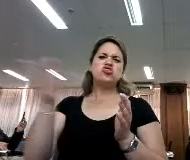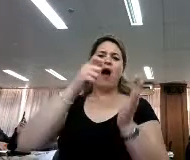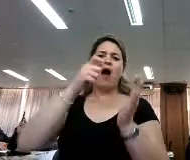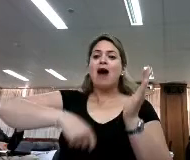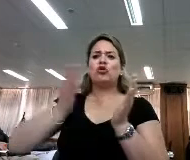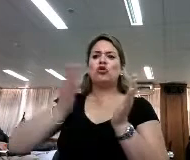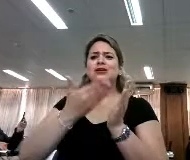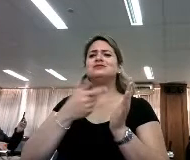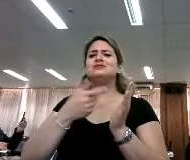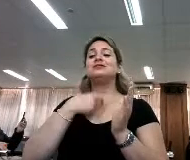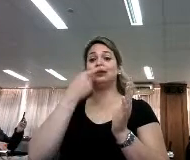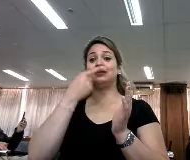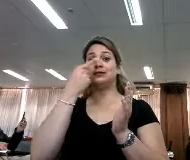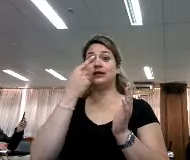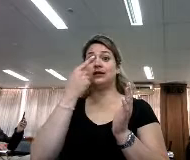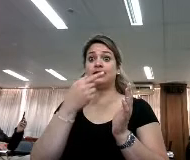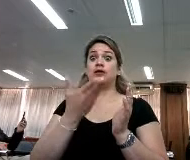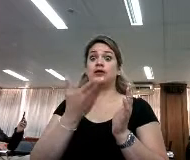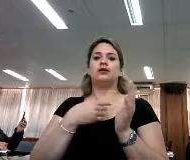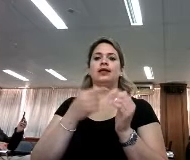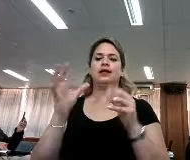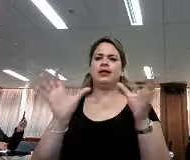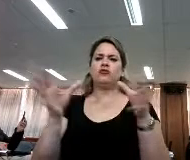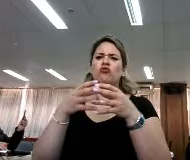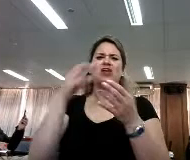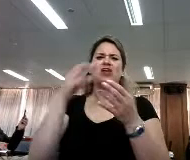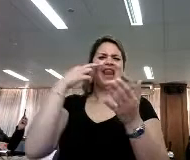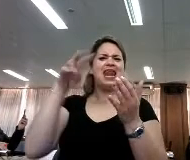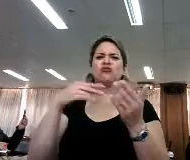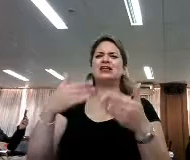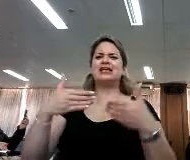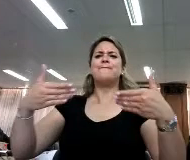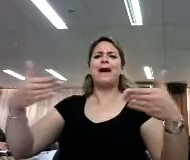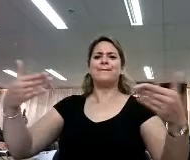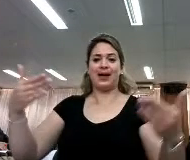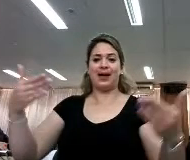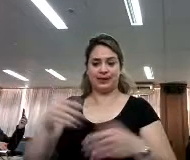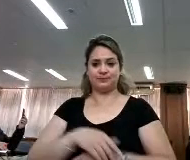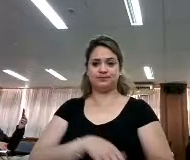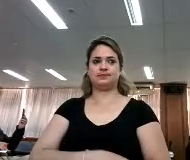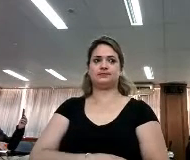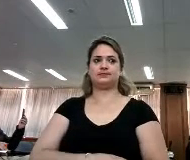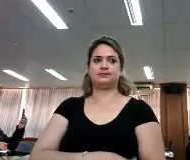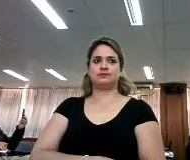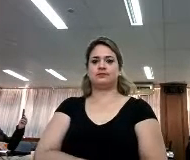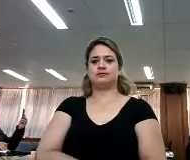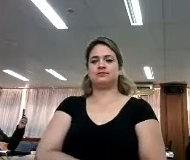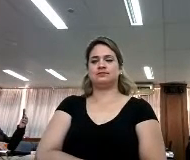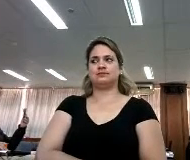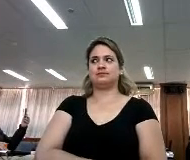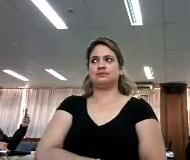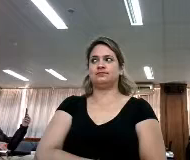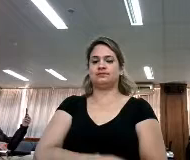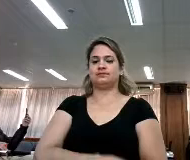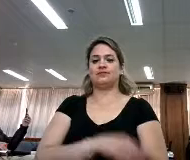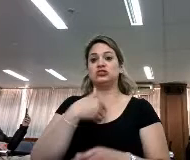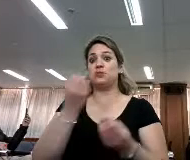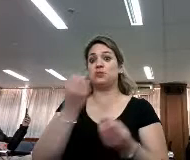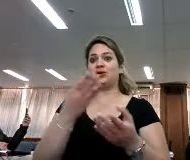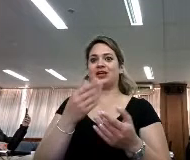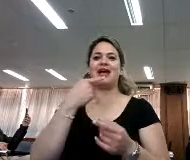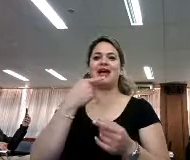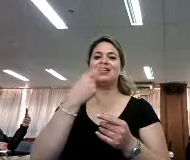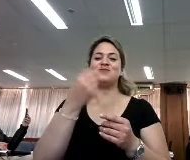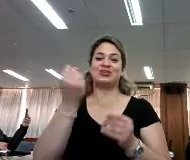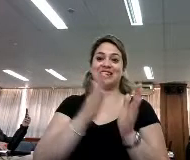que Mark Zuckerberg les reseñara o les recomendara su libro porque se iba a las ventas hacia arriba y